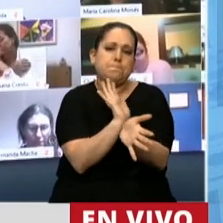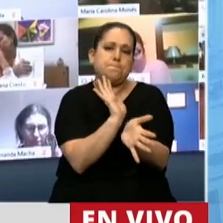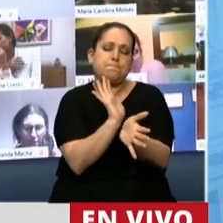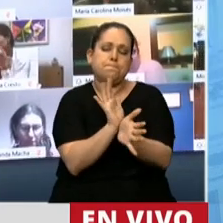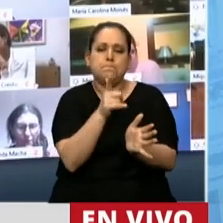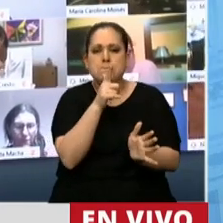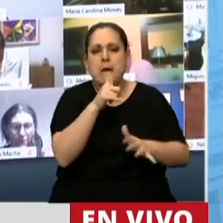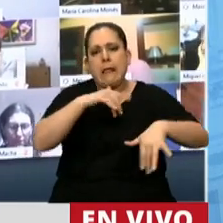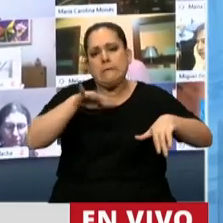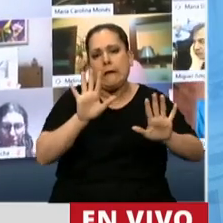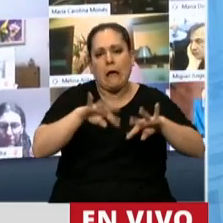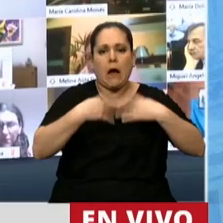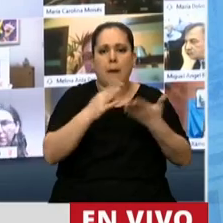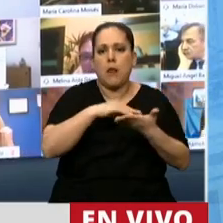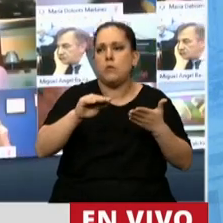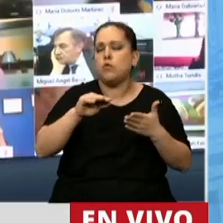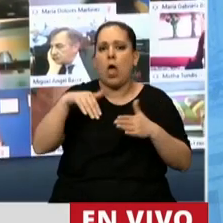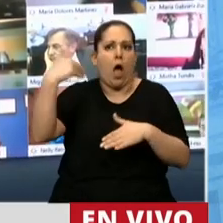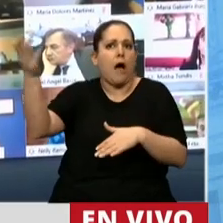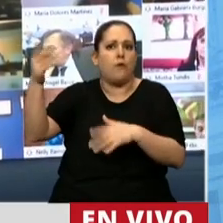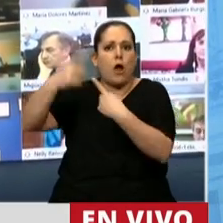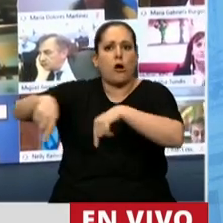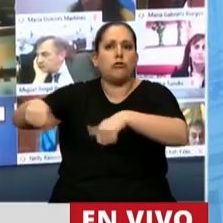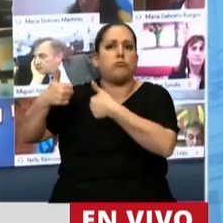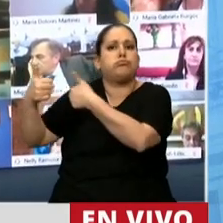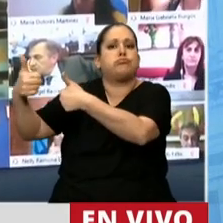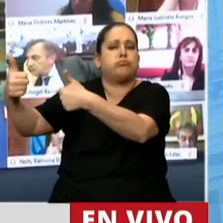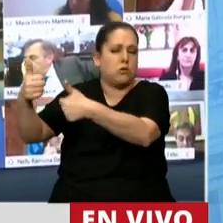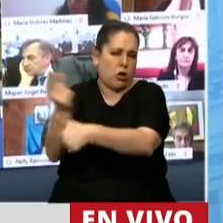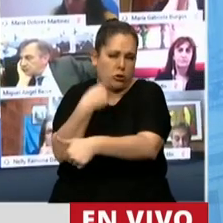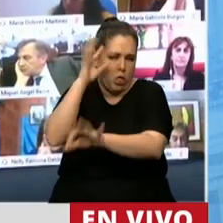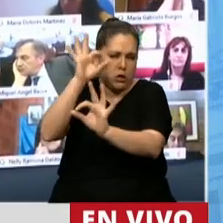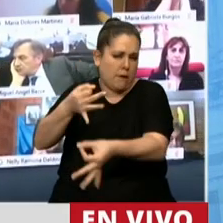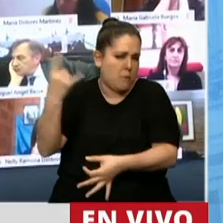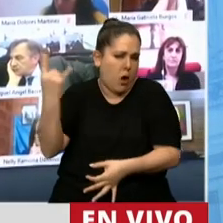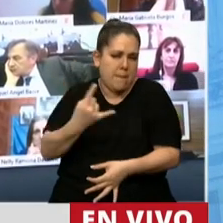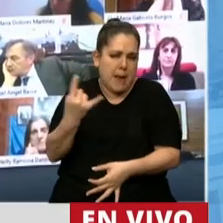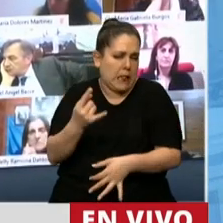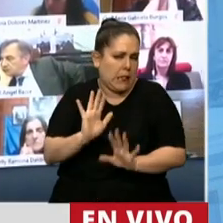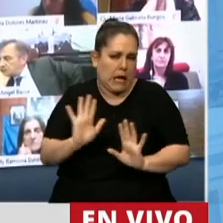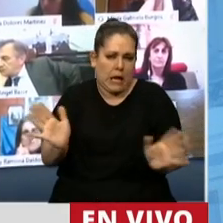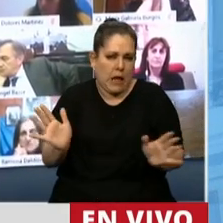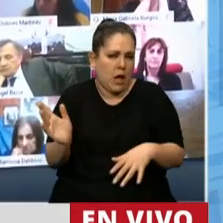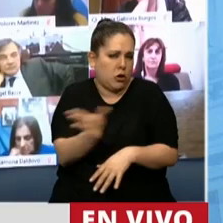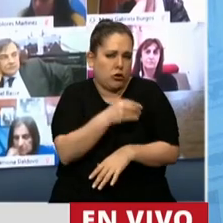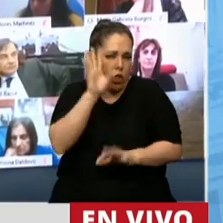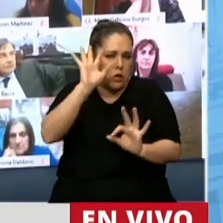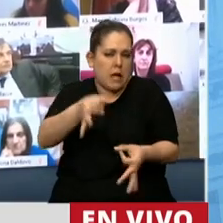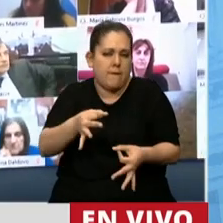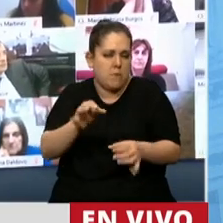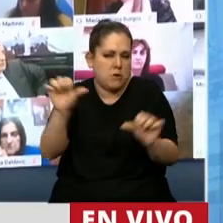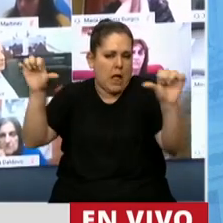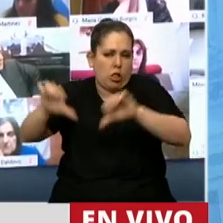recinto, todo funcionara. Y todos sabemos que es mentira, todos sabemos que no es así, más bien todo lo contrario.